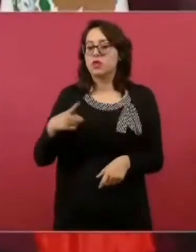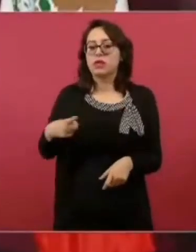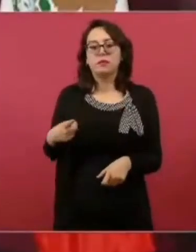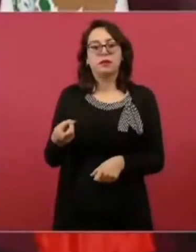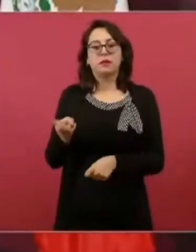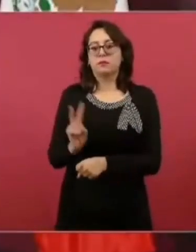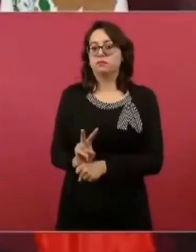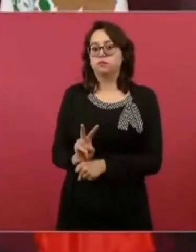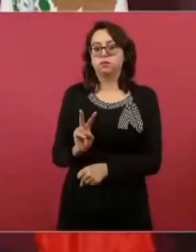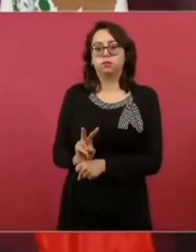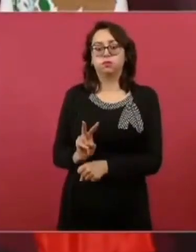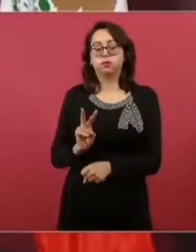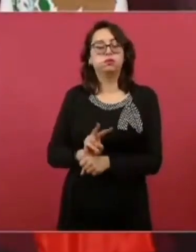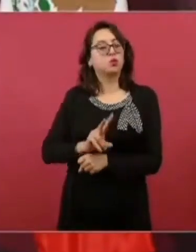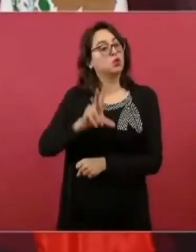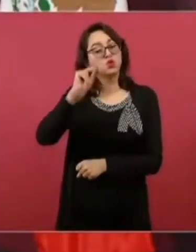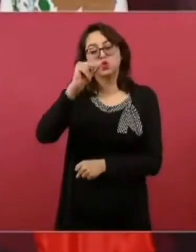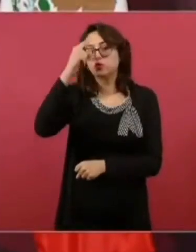O no cualquiera.